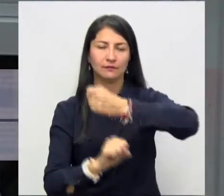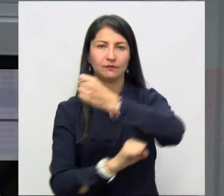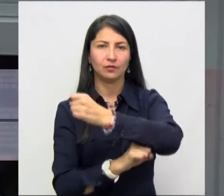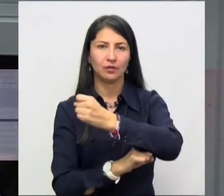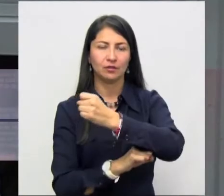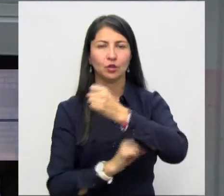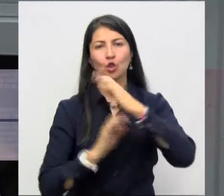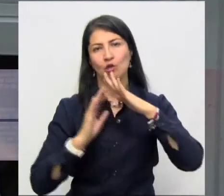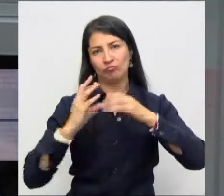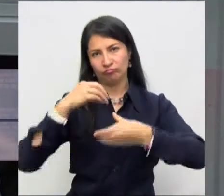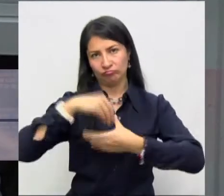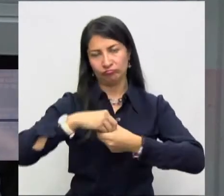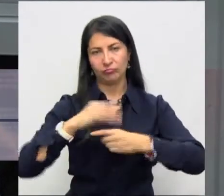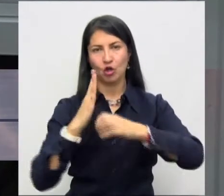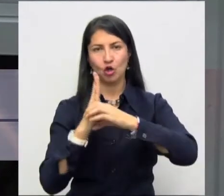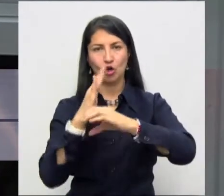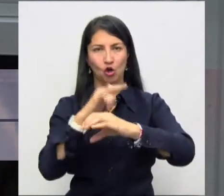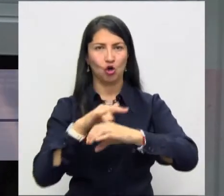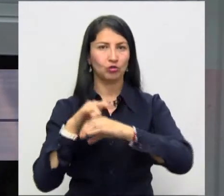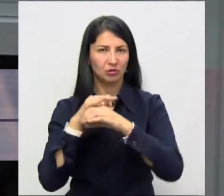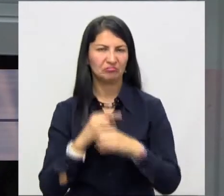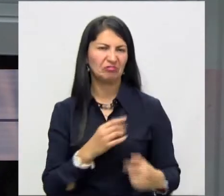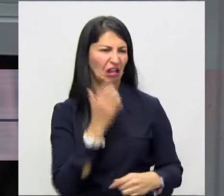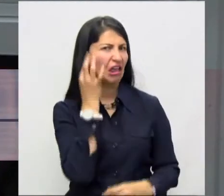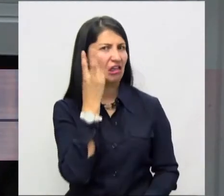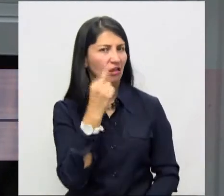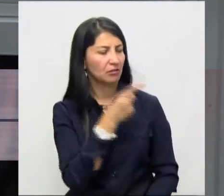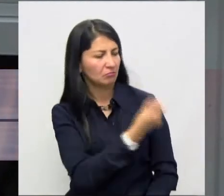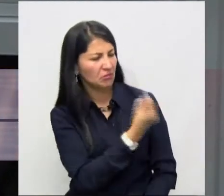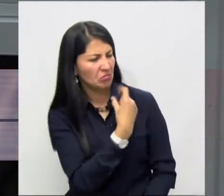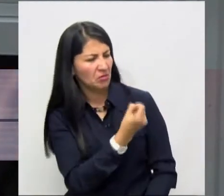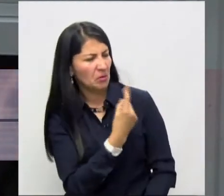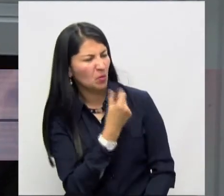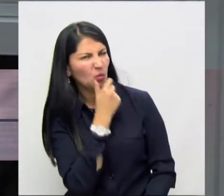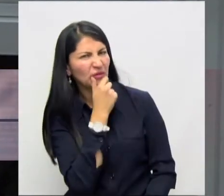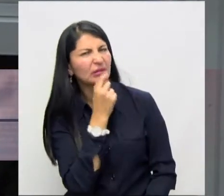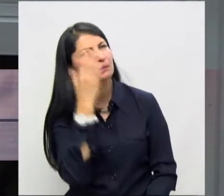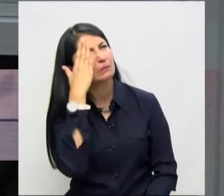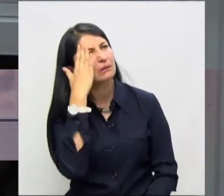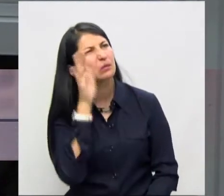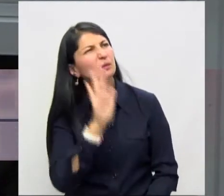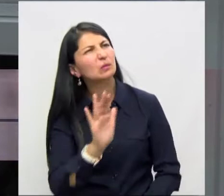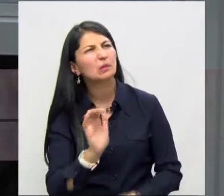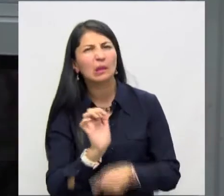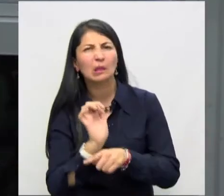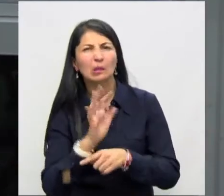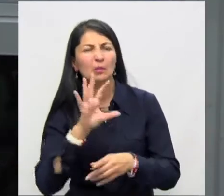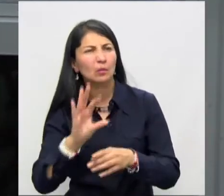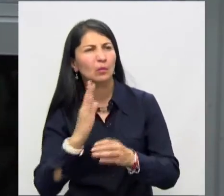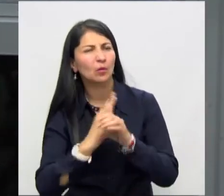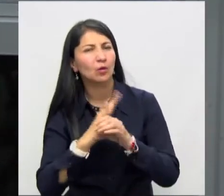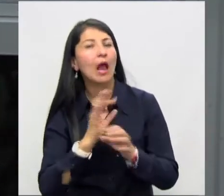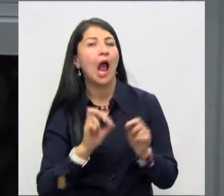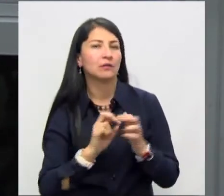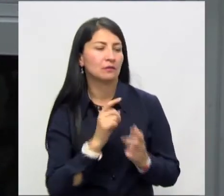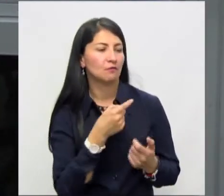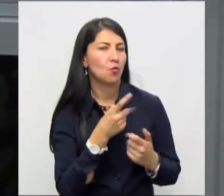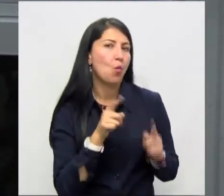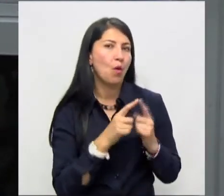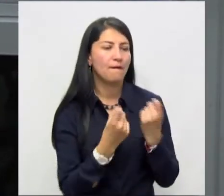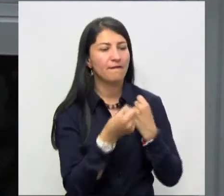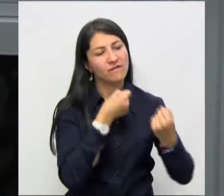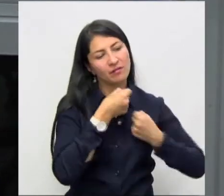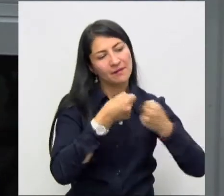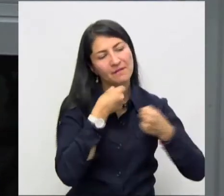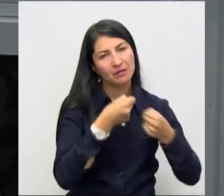fortalecimiento de la Contraloría y pues la niña me hizo algunas preguntas sobre la entidad que ella quería saber. Entonces lo enfocamos como una